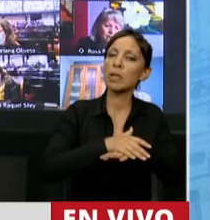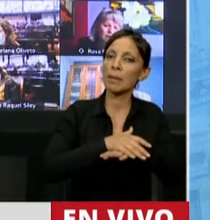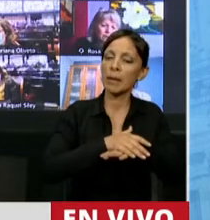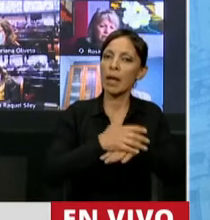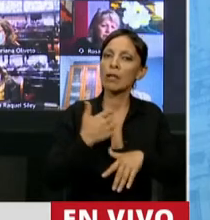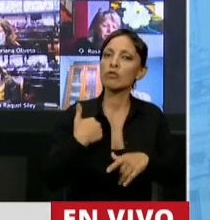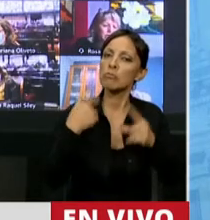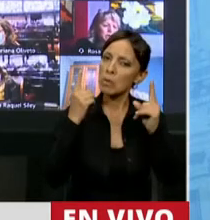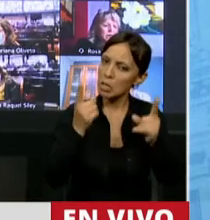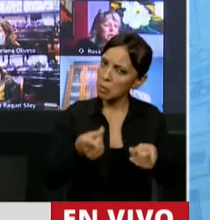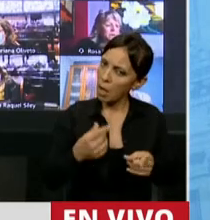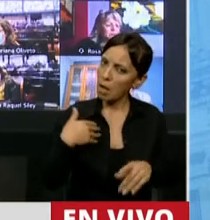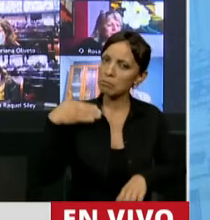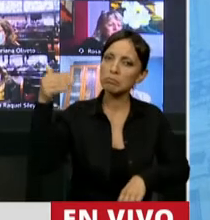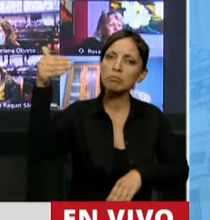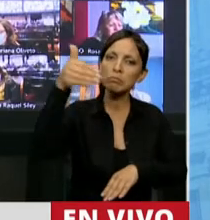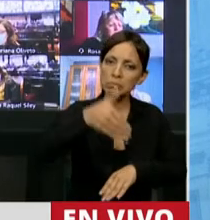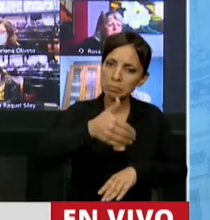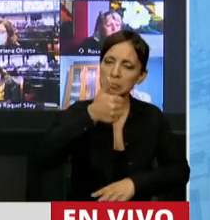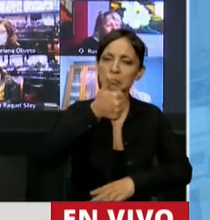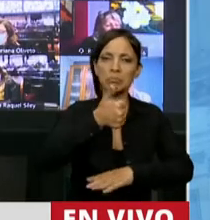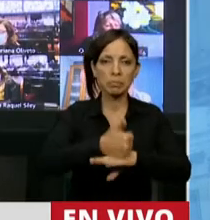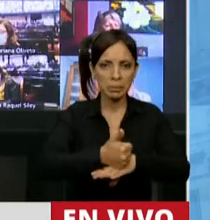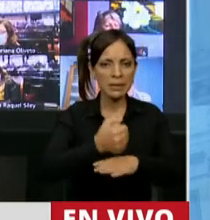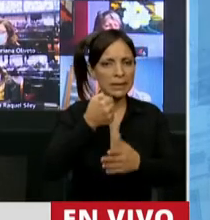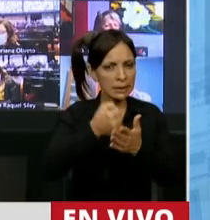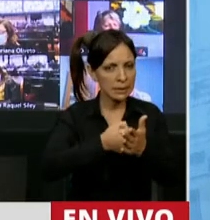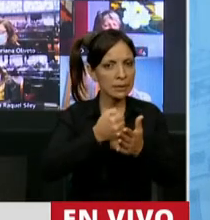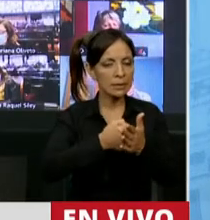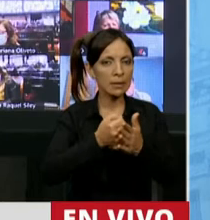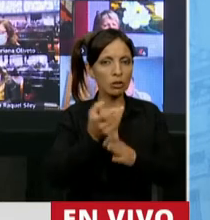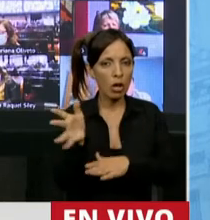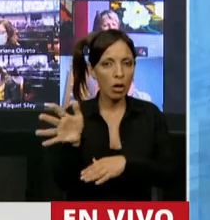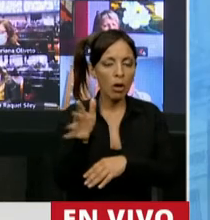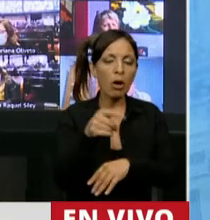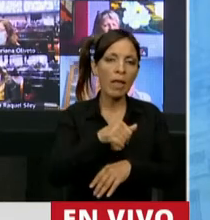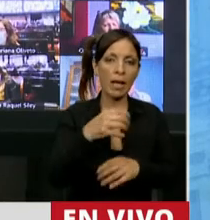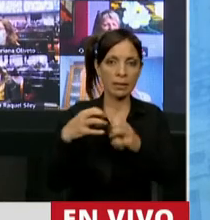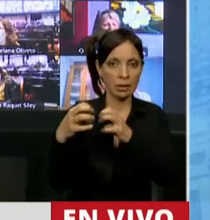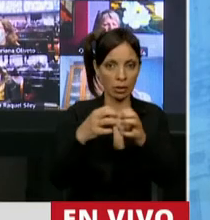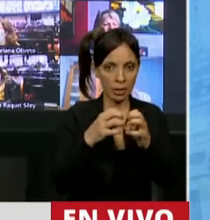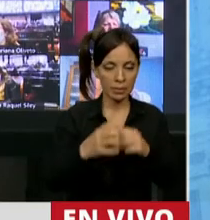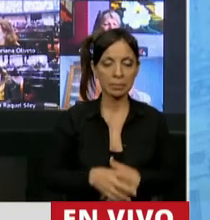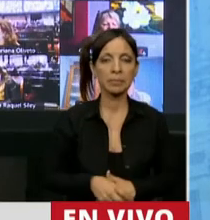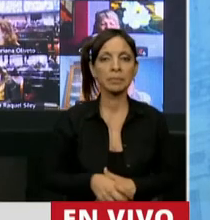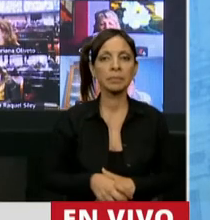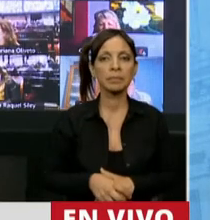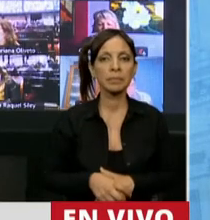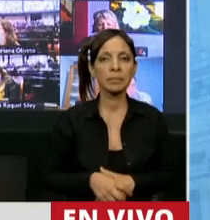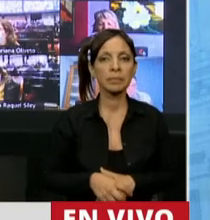de estar presencialmente en todas las sesiones. Tarea